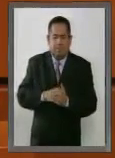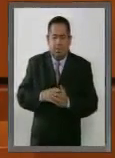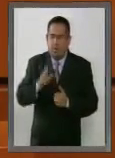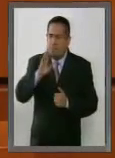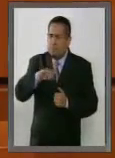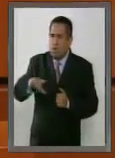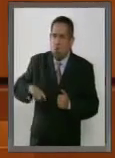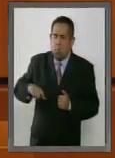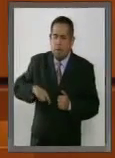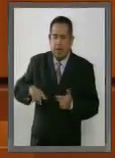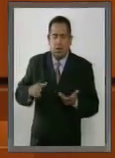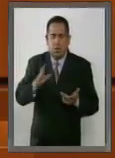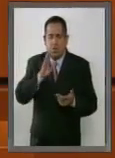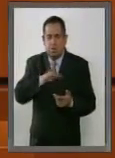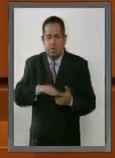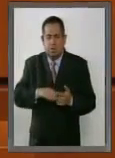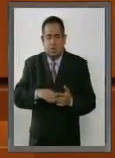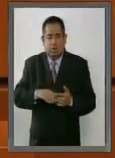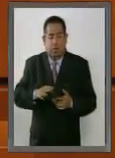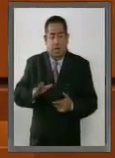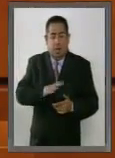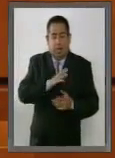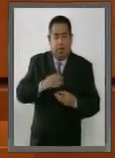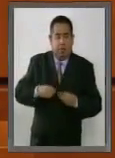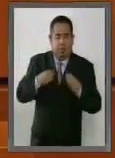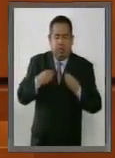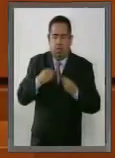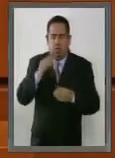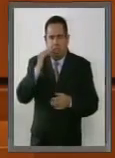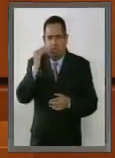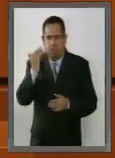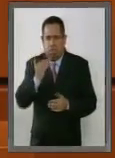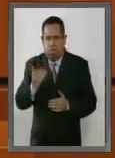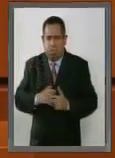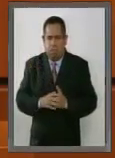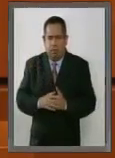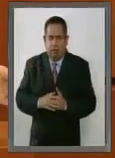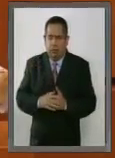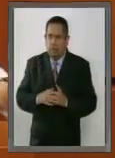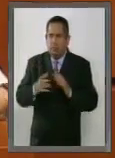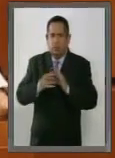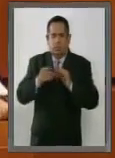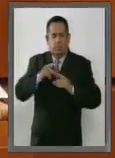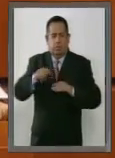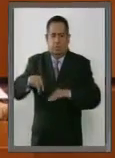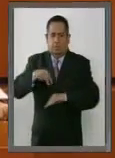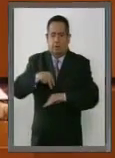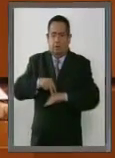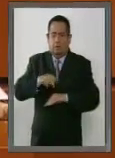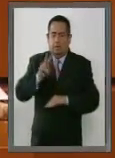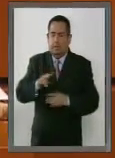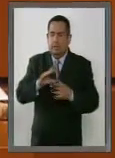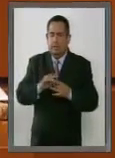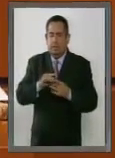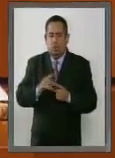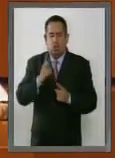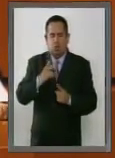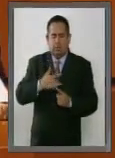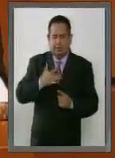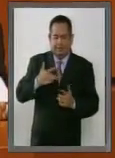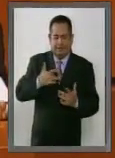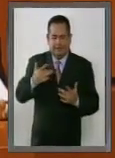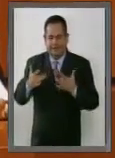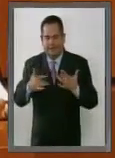gobiernos y una calidad de vida deteriorada. Llego a esta tribuna con una doble sensación.